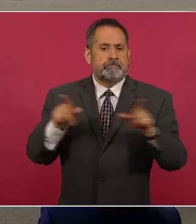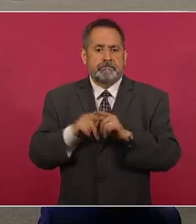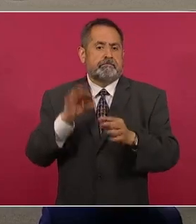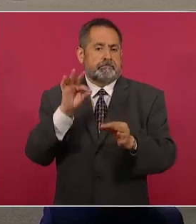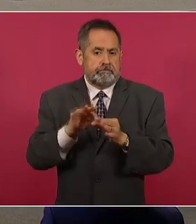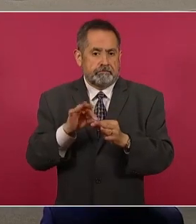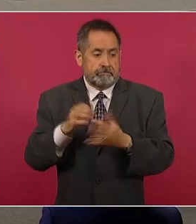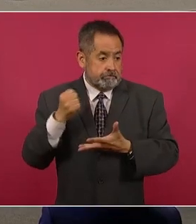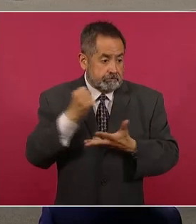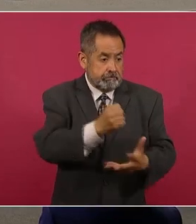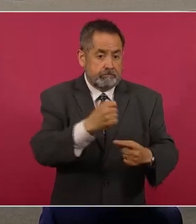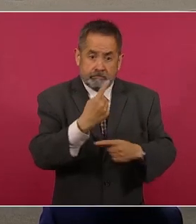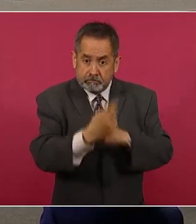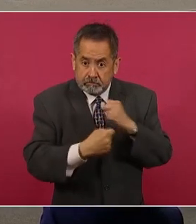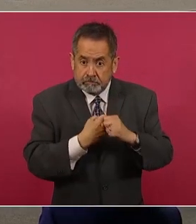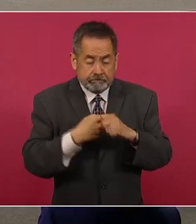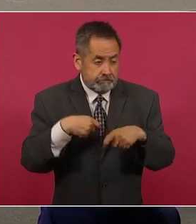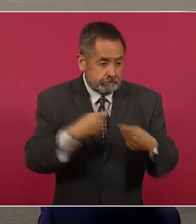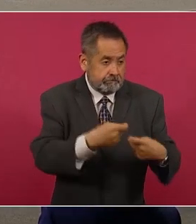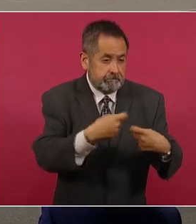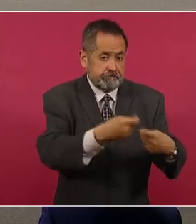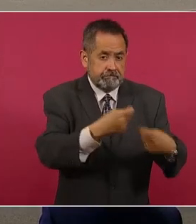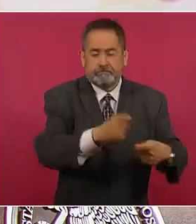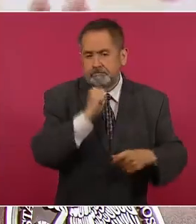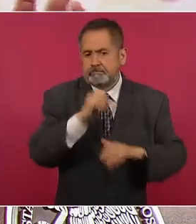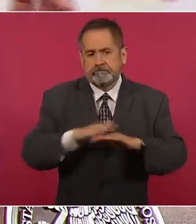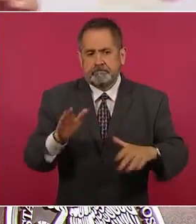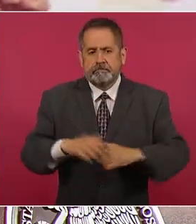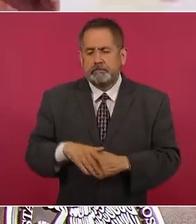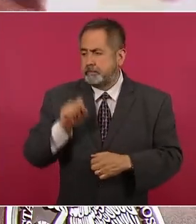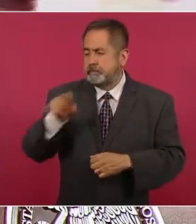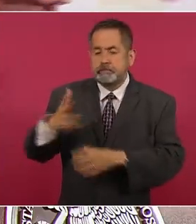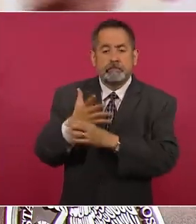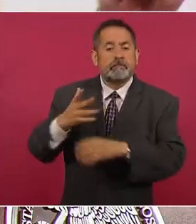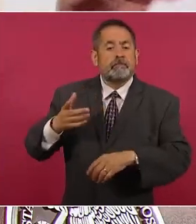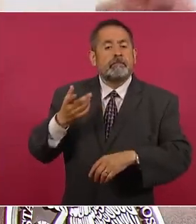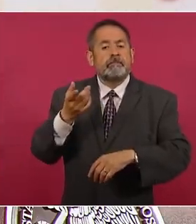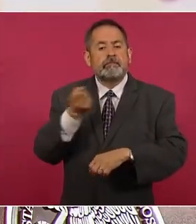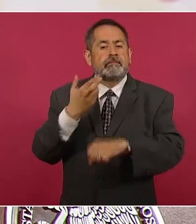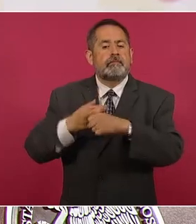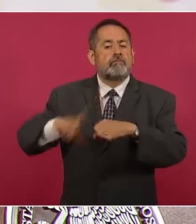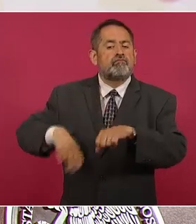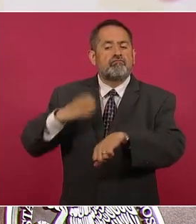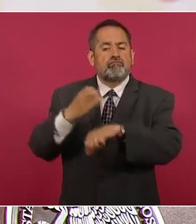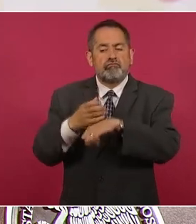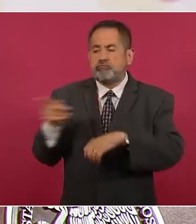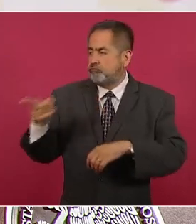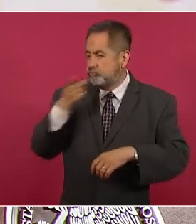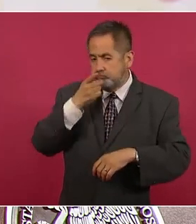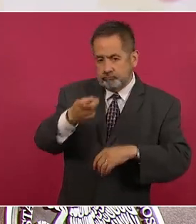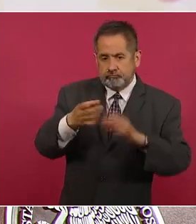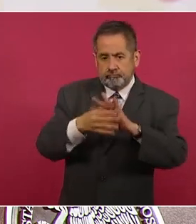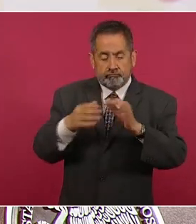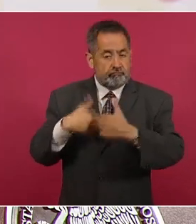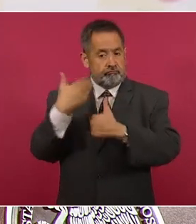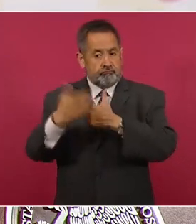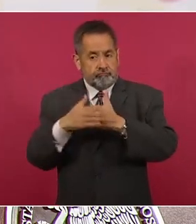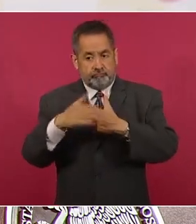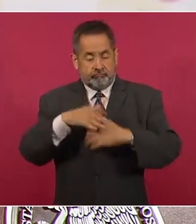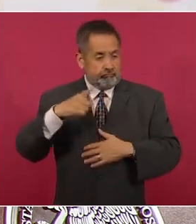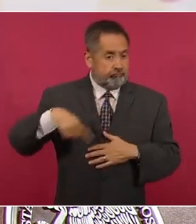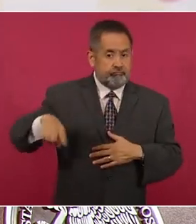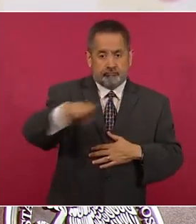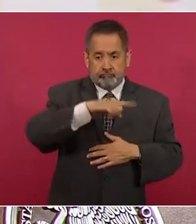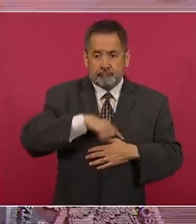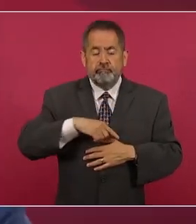también incorporando también en la Constitución el mecanismo para que los ciudadanos puedan acceder al voto